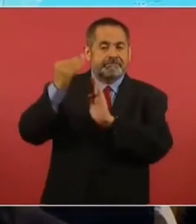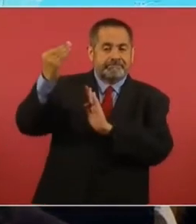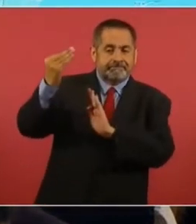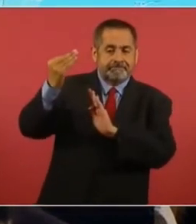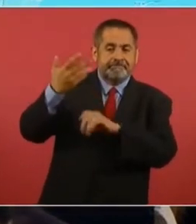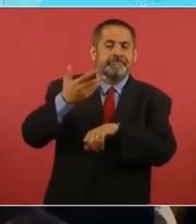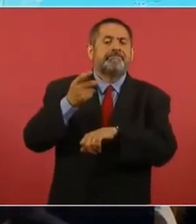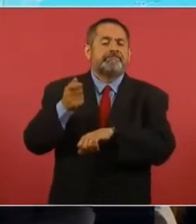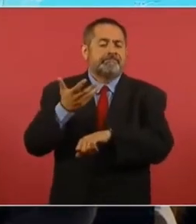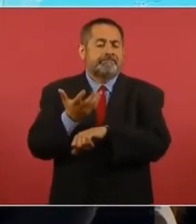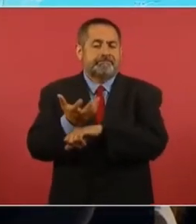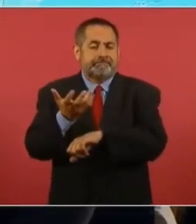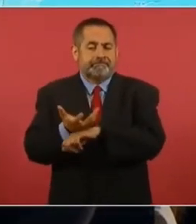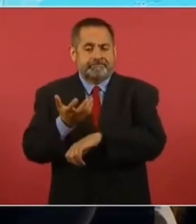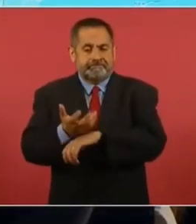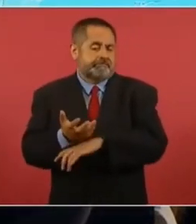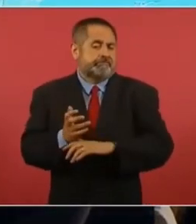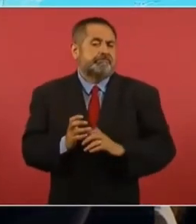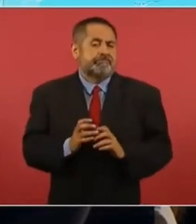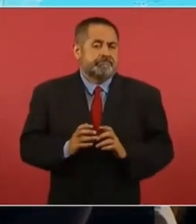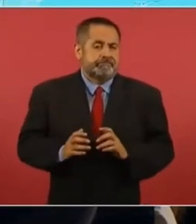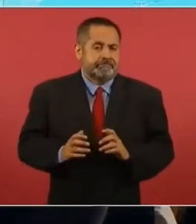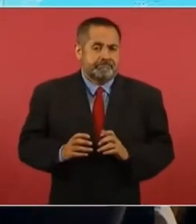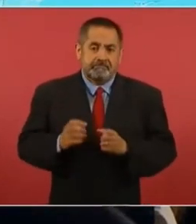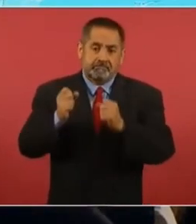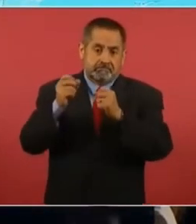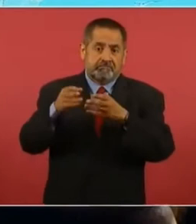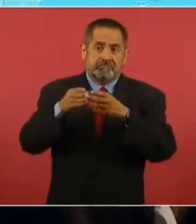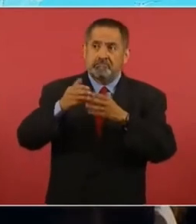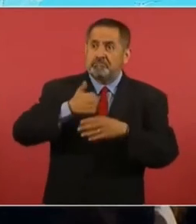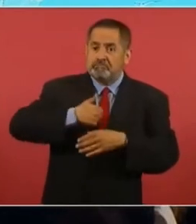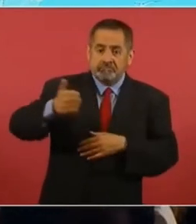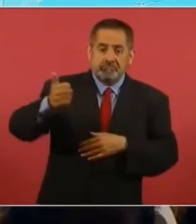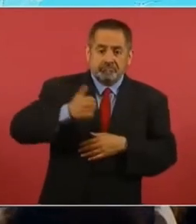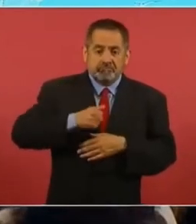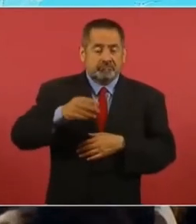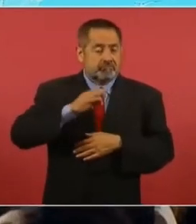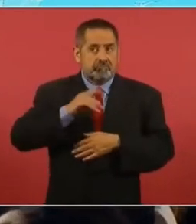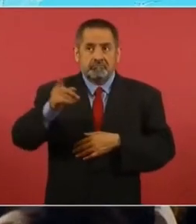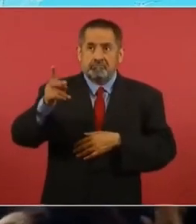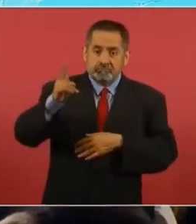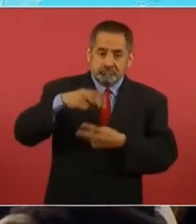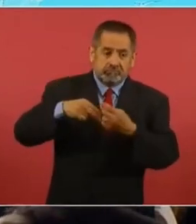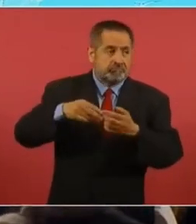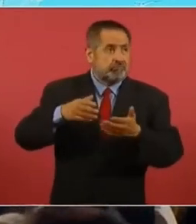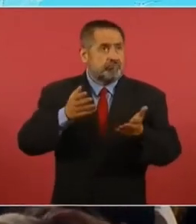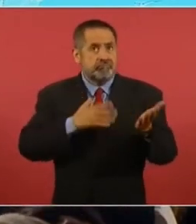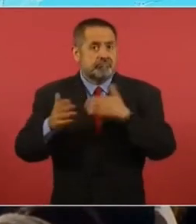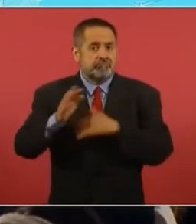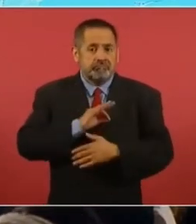que tiene mucho potencial para el desarrollo económico y comercial.